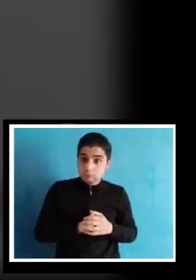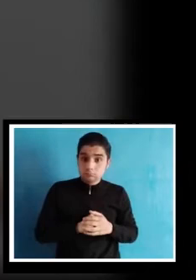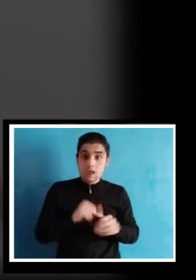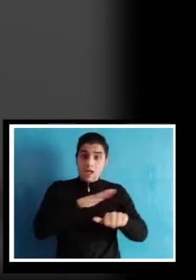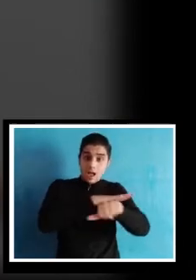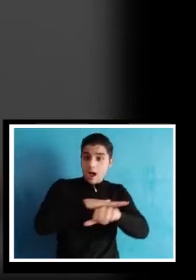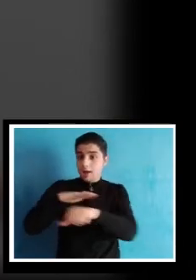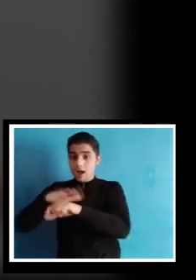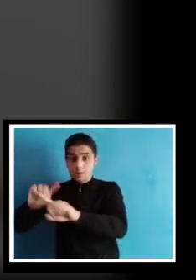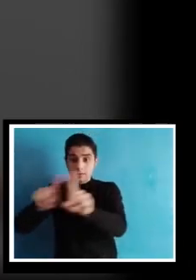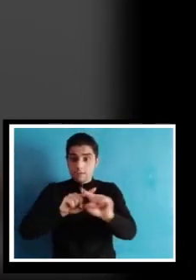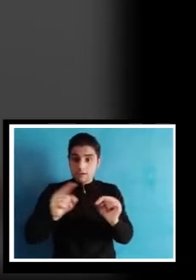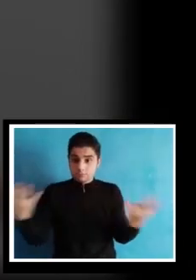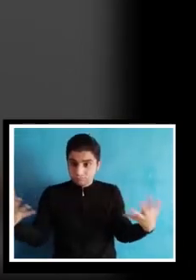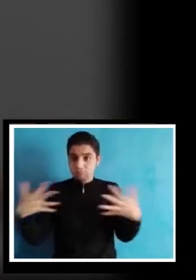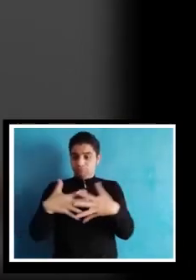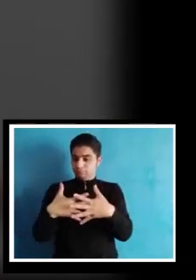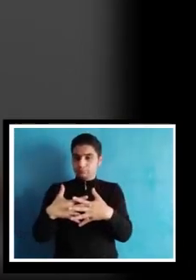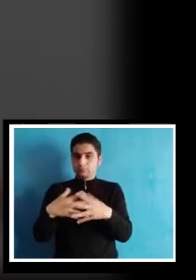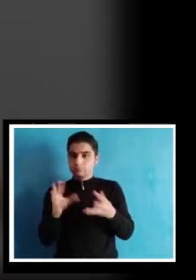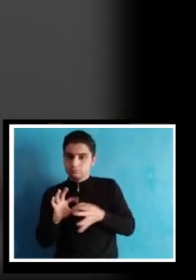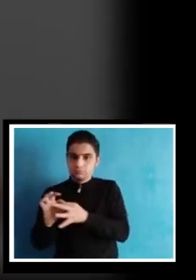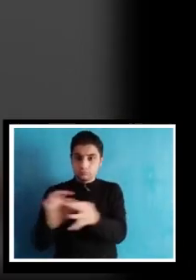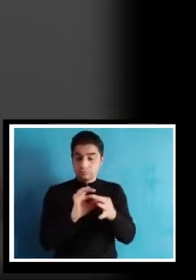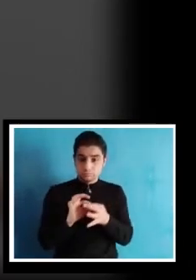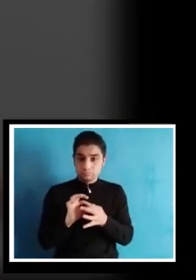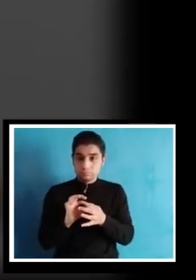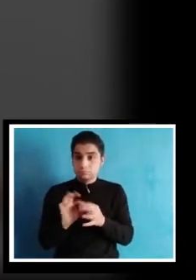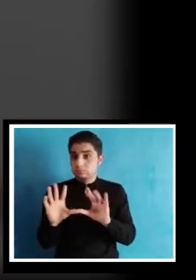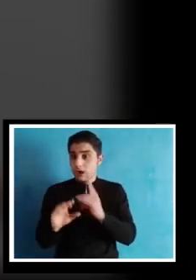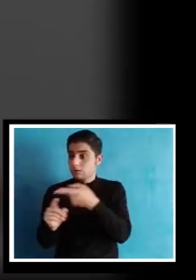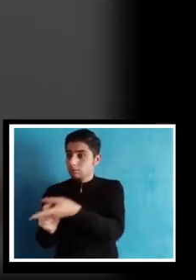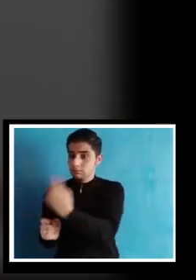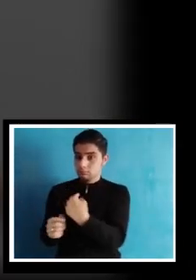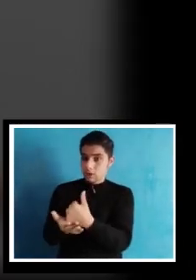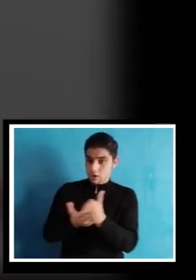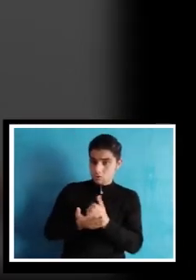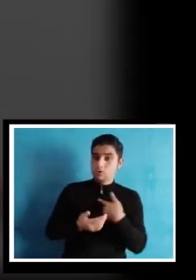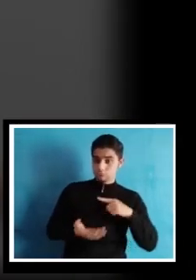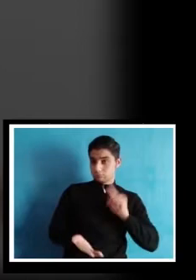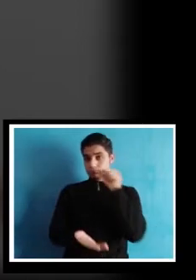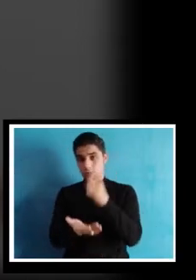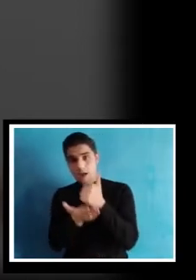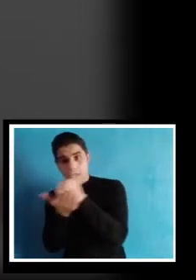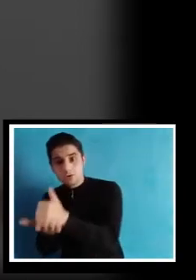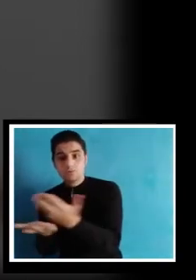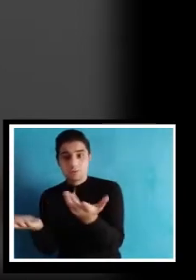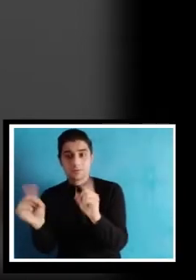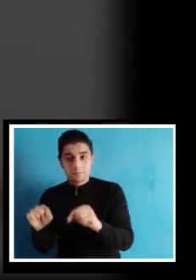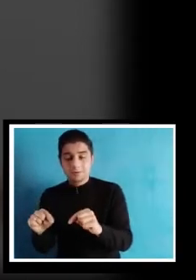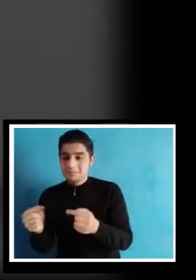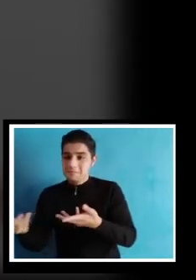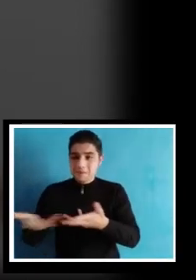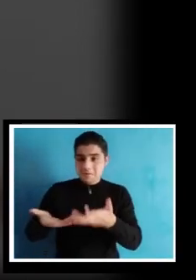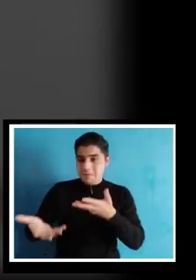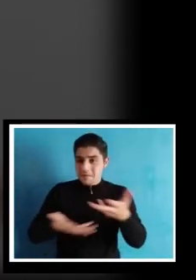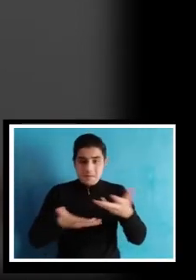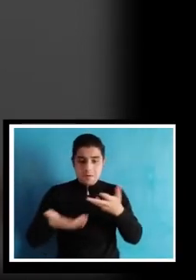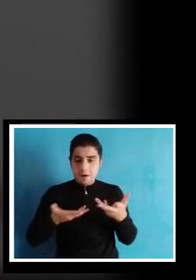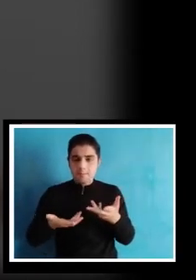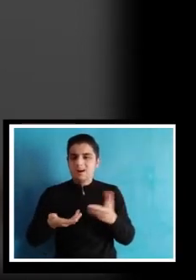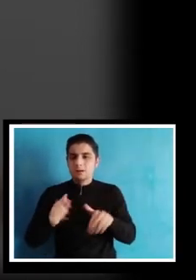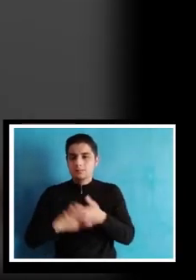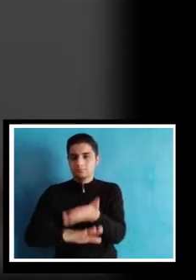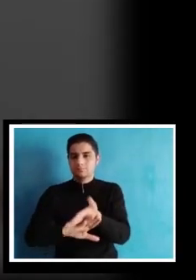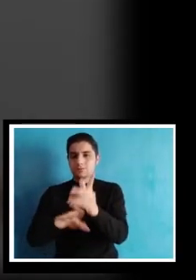Reconocemos que en las demás podemos encontrar elementos muy importantes que den fortaleza a las propuestas